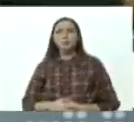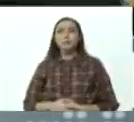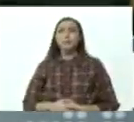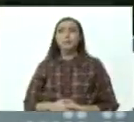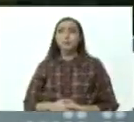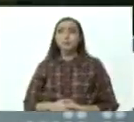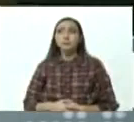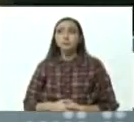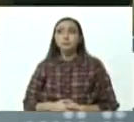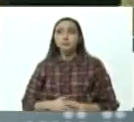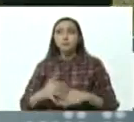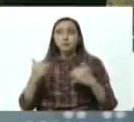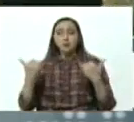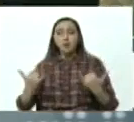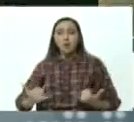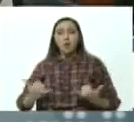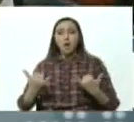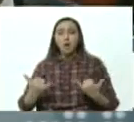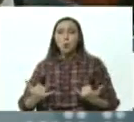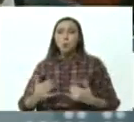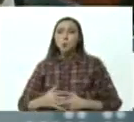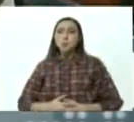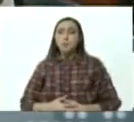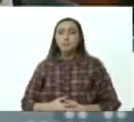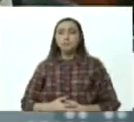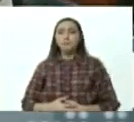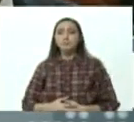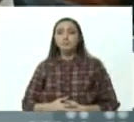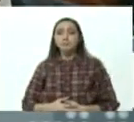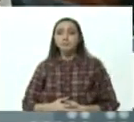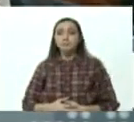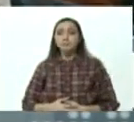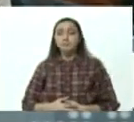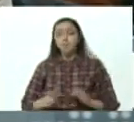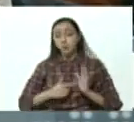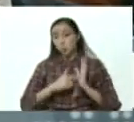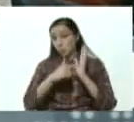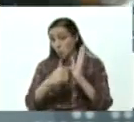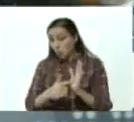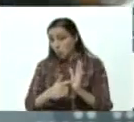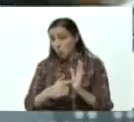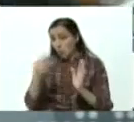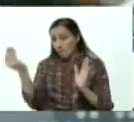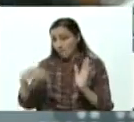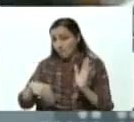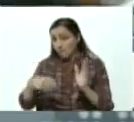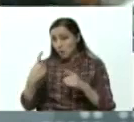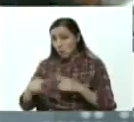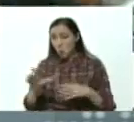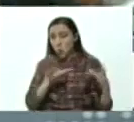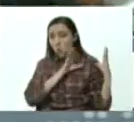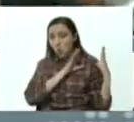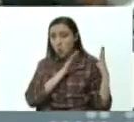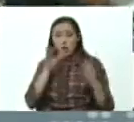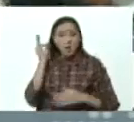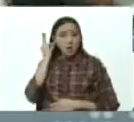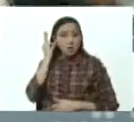Hoy en día está representando además a la mujer